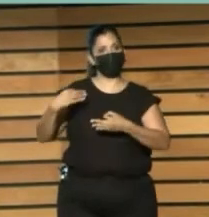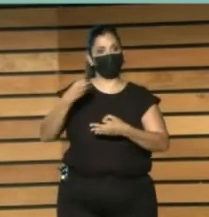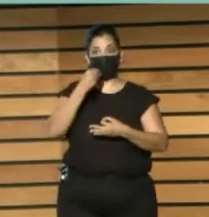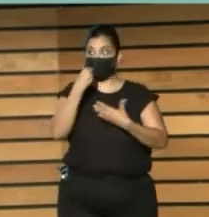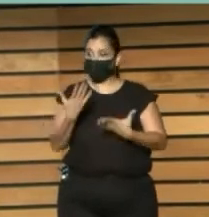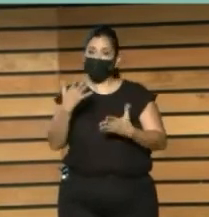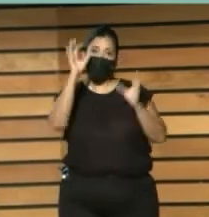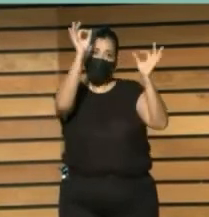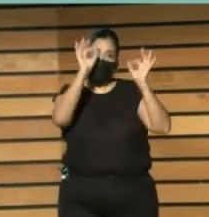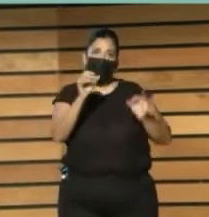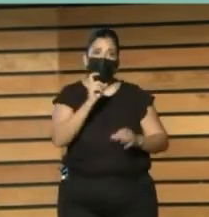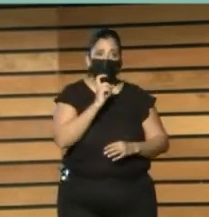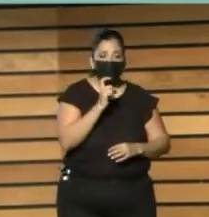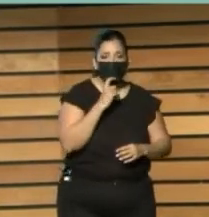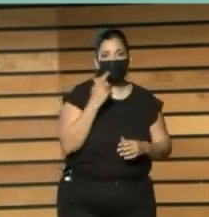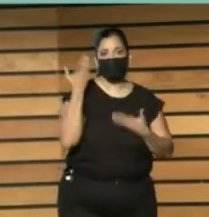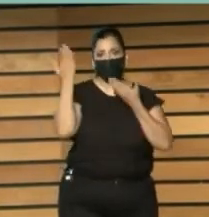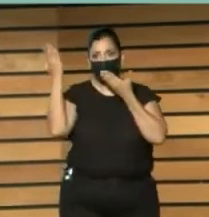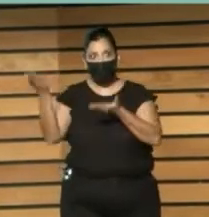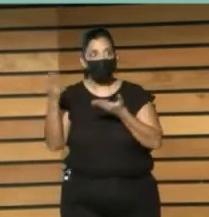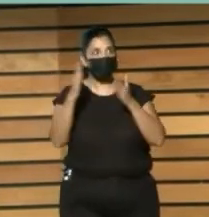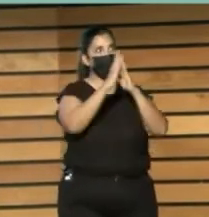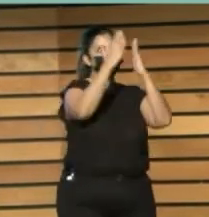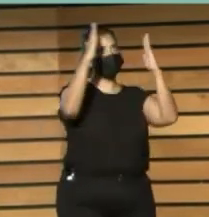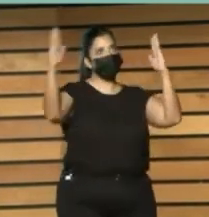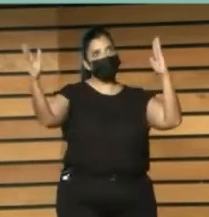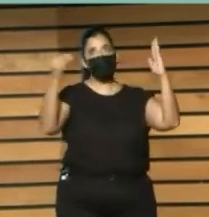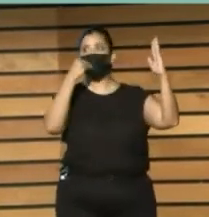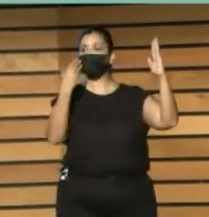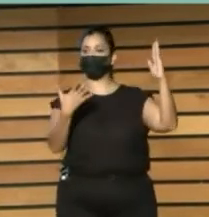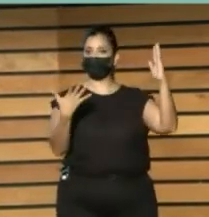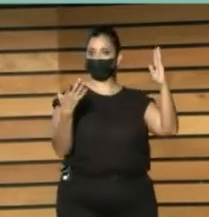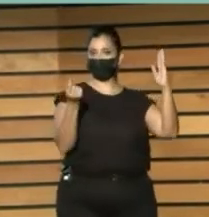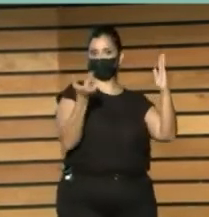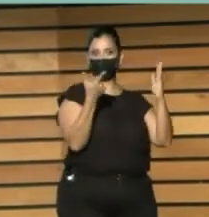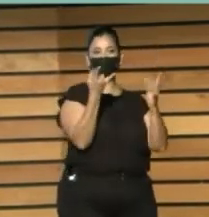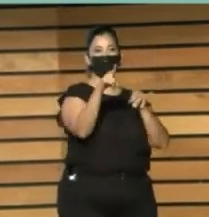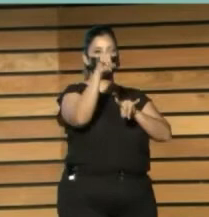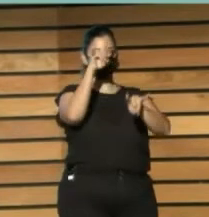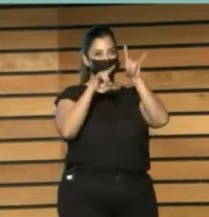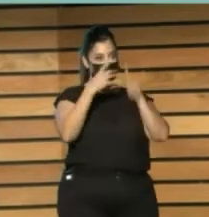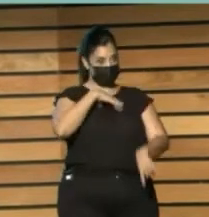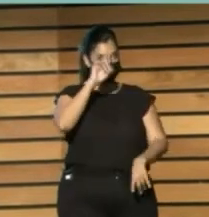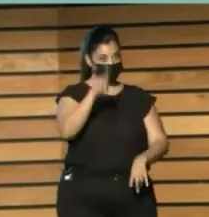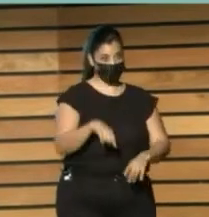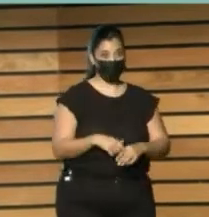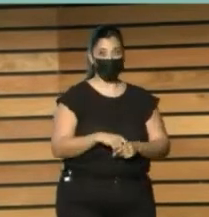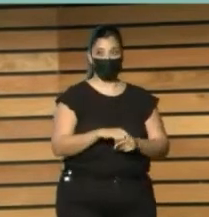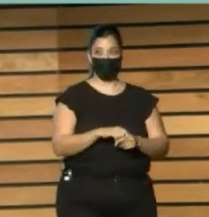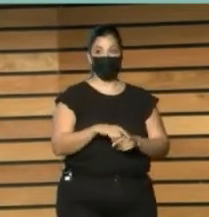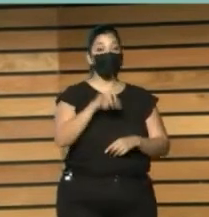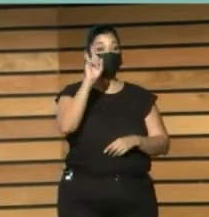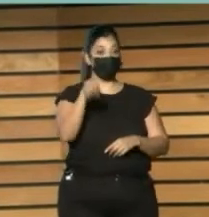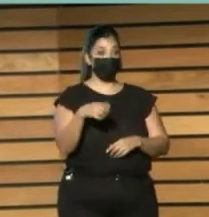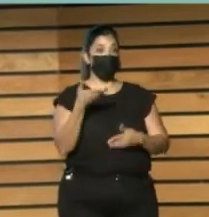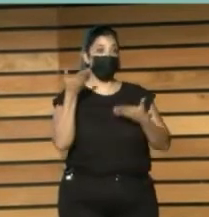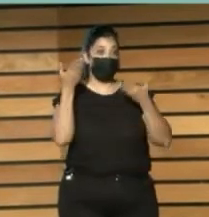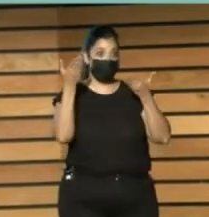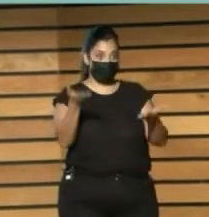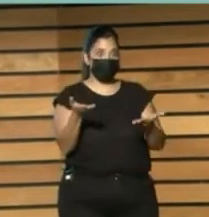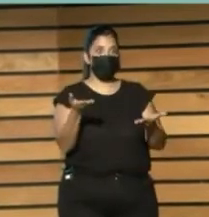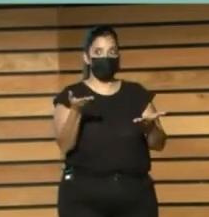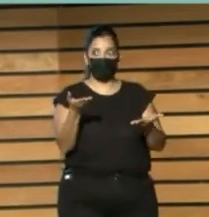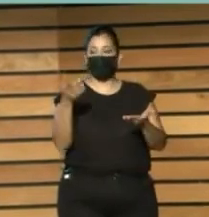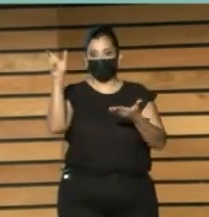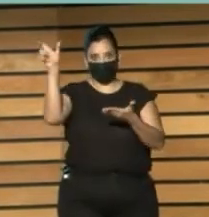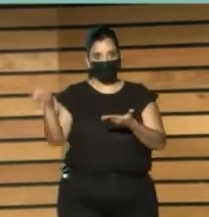una posición Que nos permite Cambiar de enfoque Y cambiar Hacia Aquello Que es Nuestro Objetivo Último